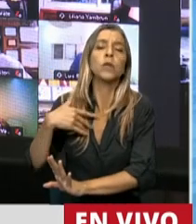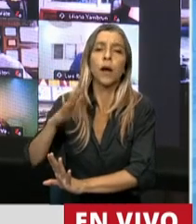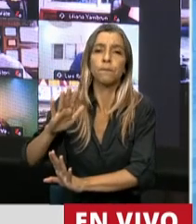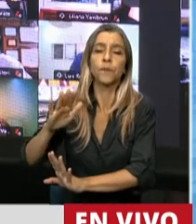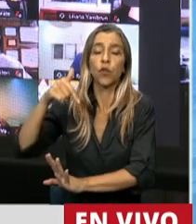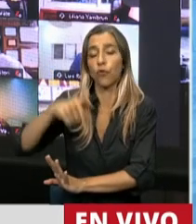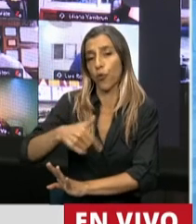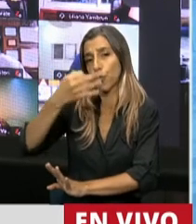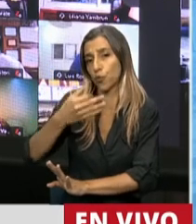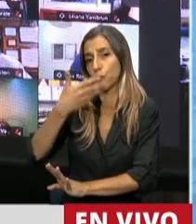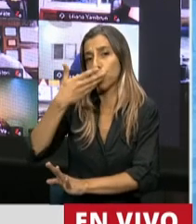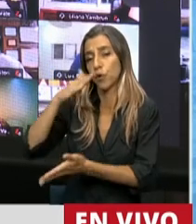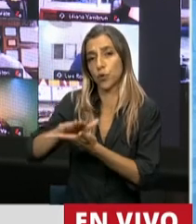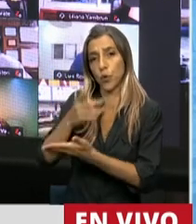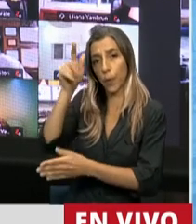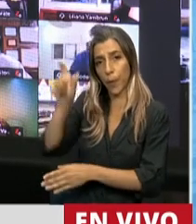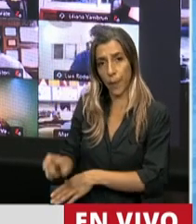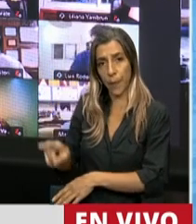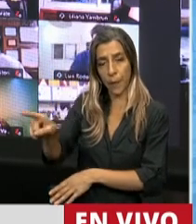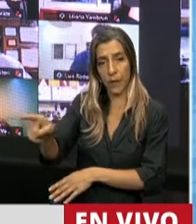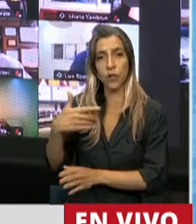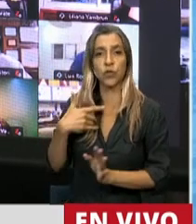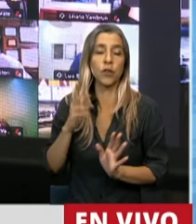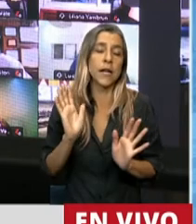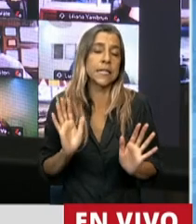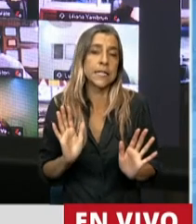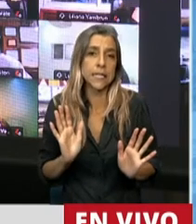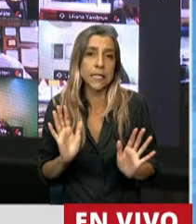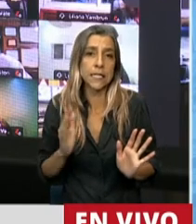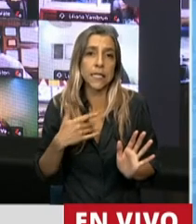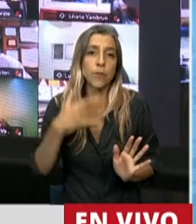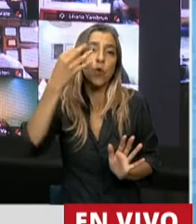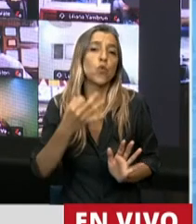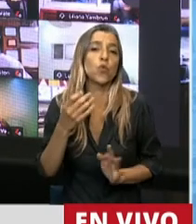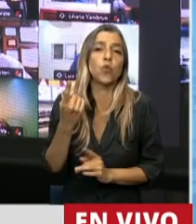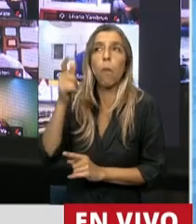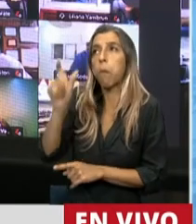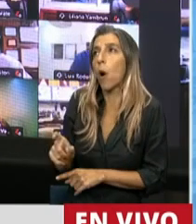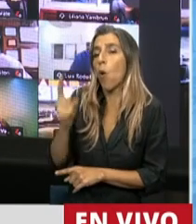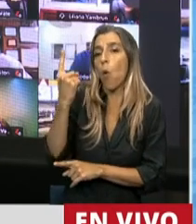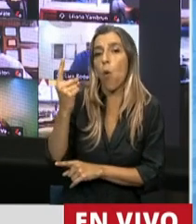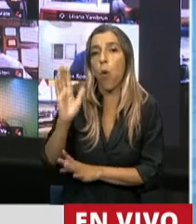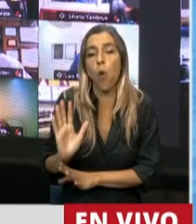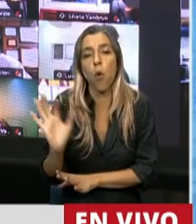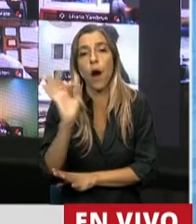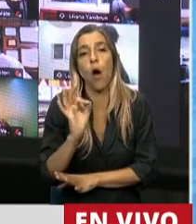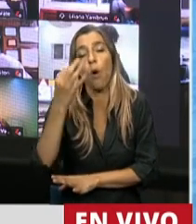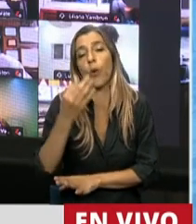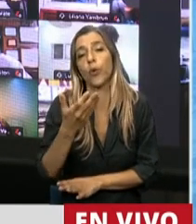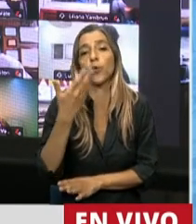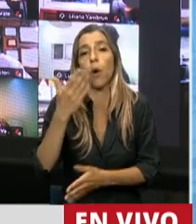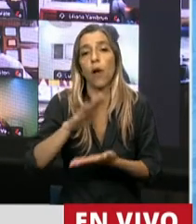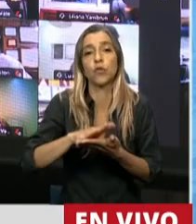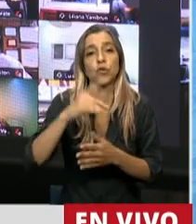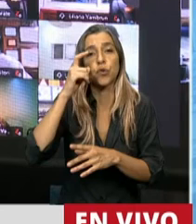referencia me pareció bastante inoportuno poner el acento exclusivamente en la gestión del ex Presidente de la Rúa